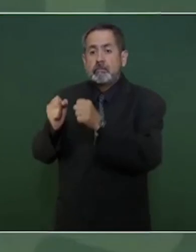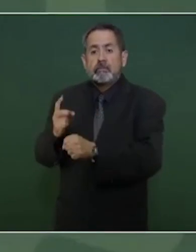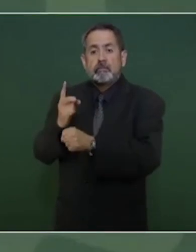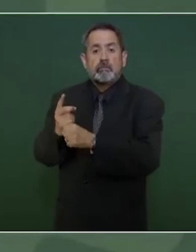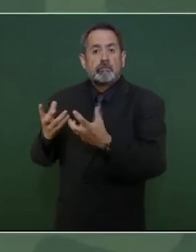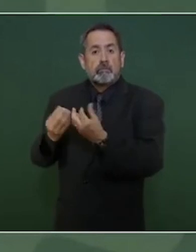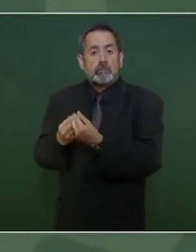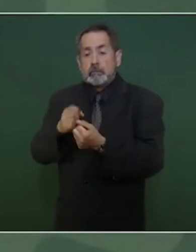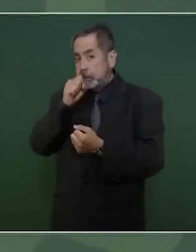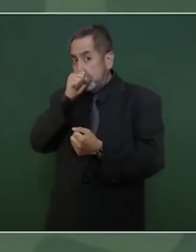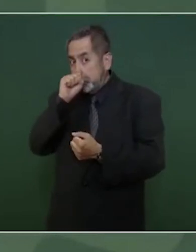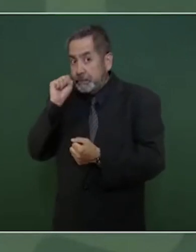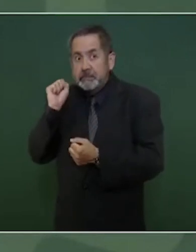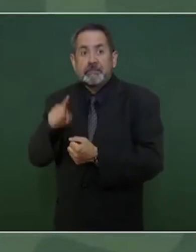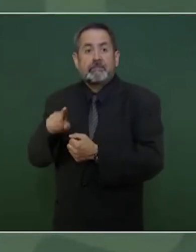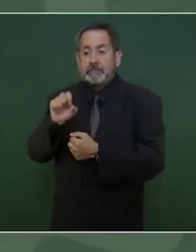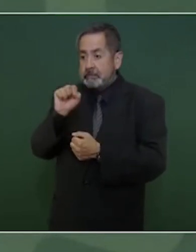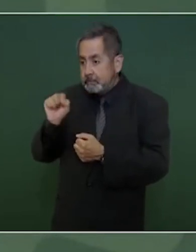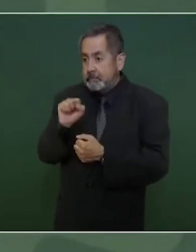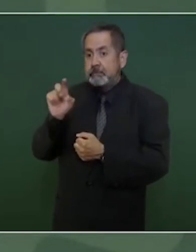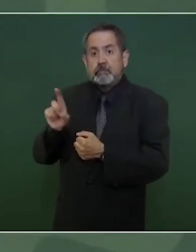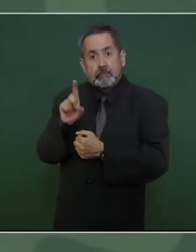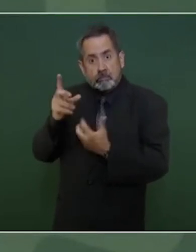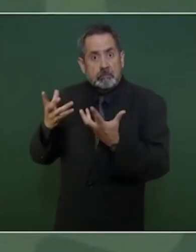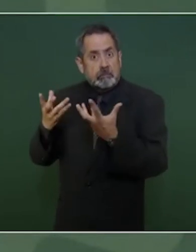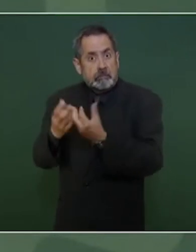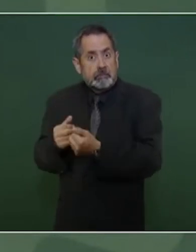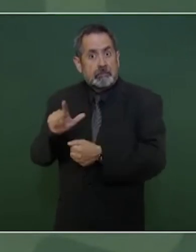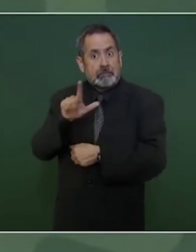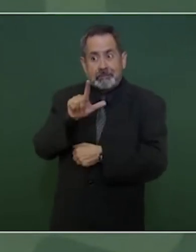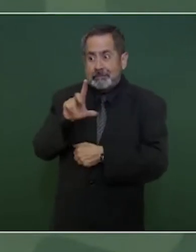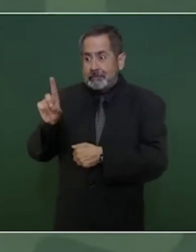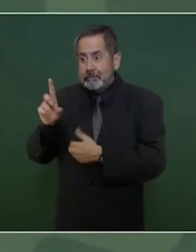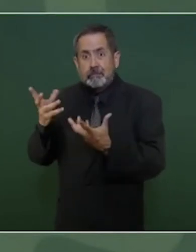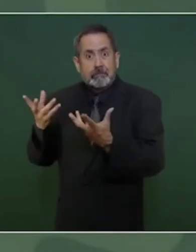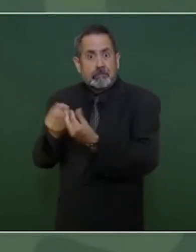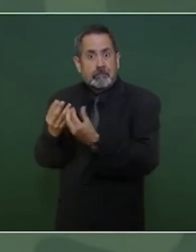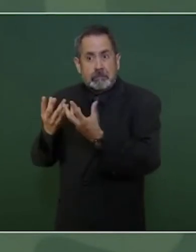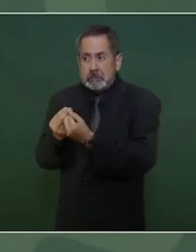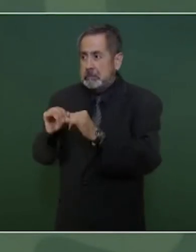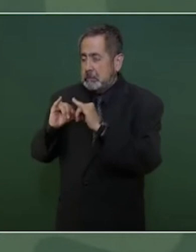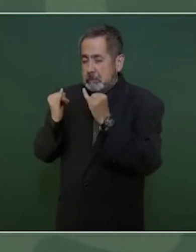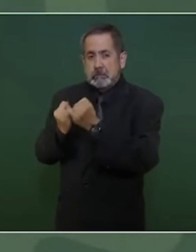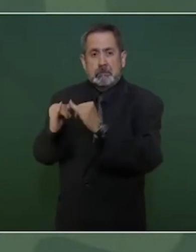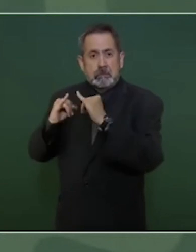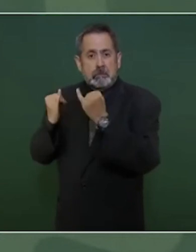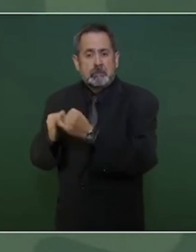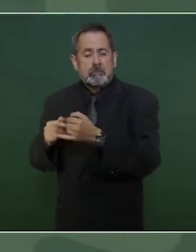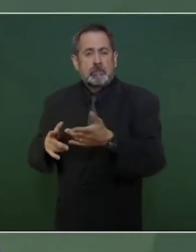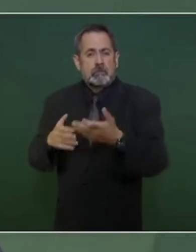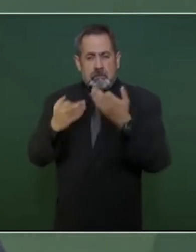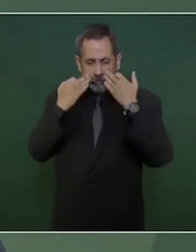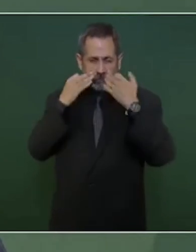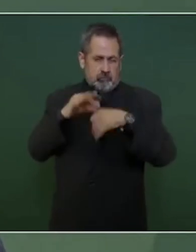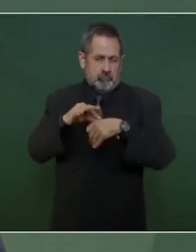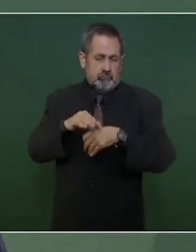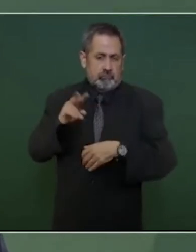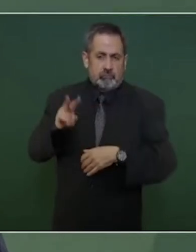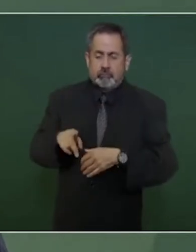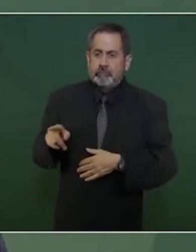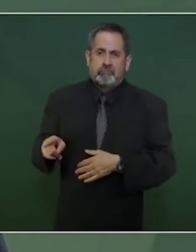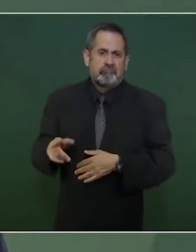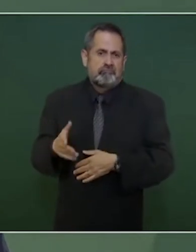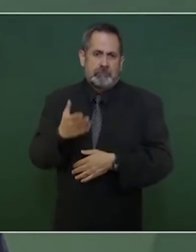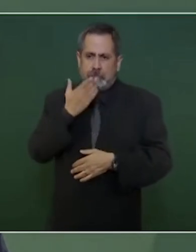incluyendo sábado y domingo. Y como vamos a constatarlo, son